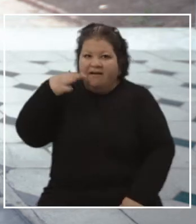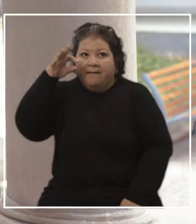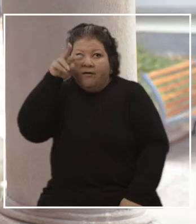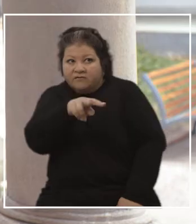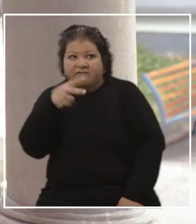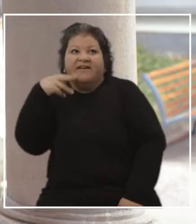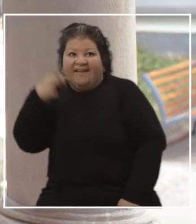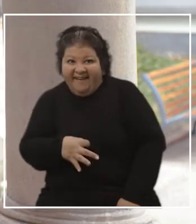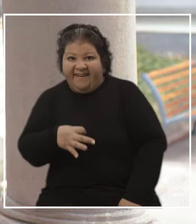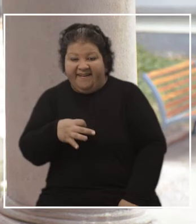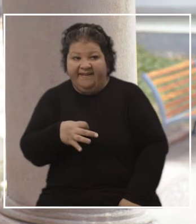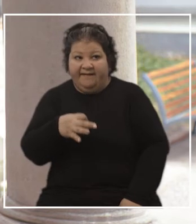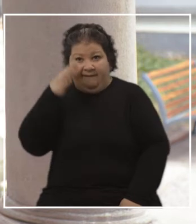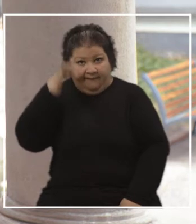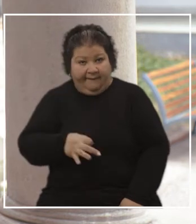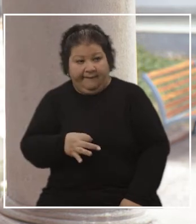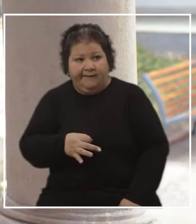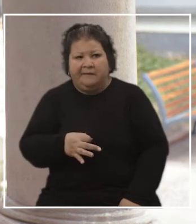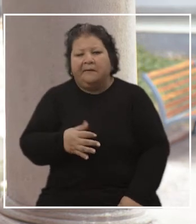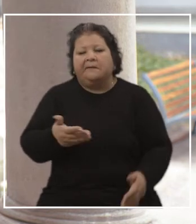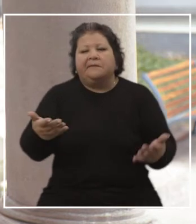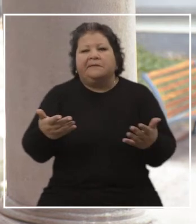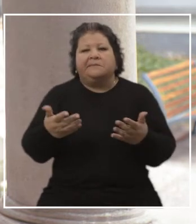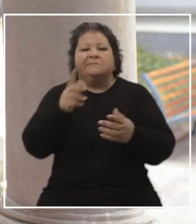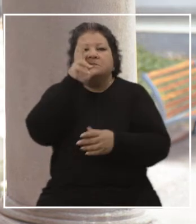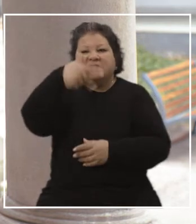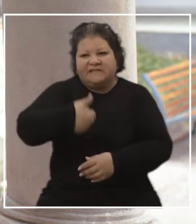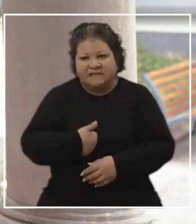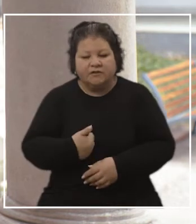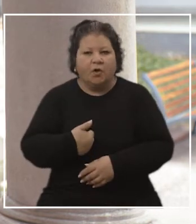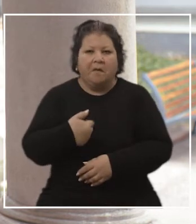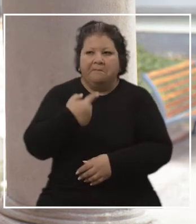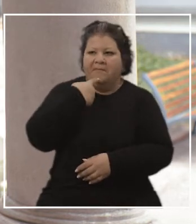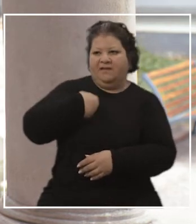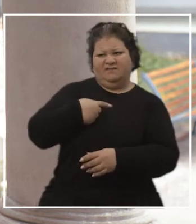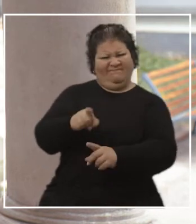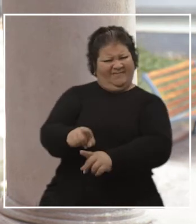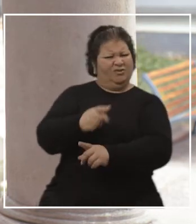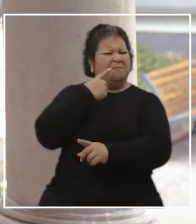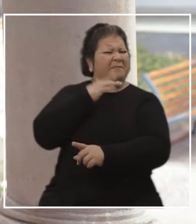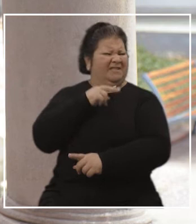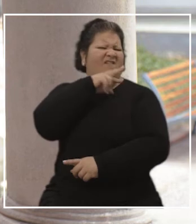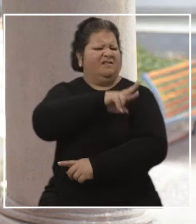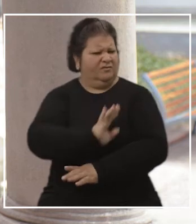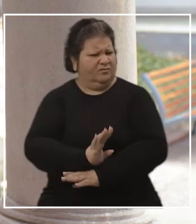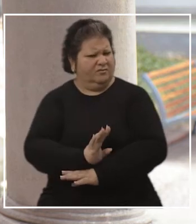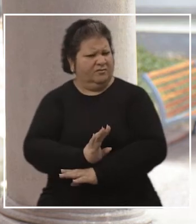No me acuerdo en qué, pero sé que me ha pasado porque mis hijos principalmente me han dicho. Mirá que eso me parece que es trucho.